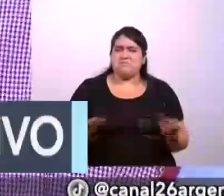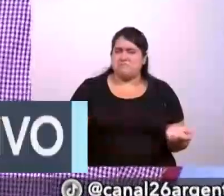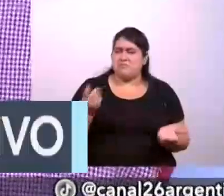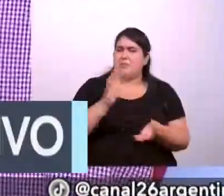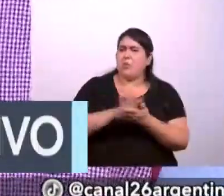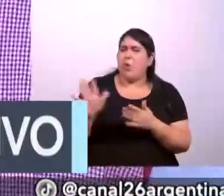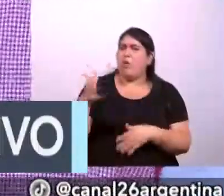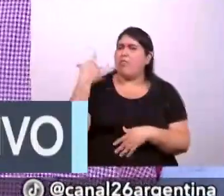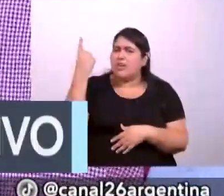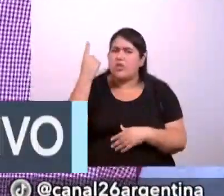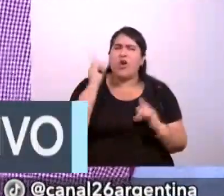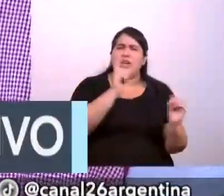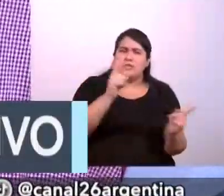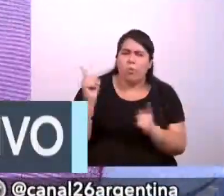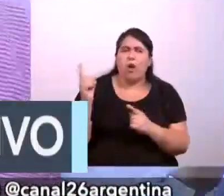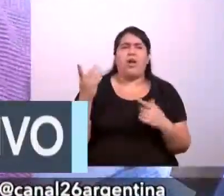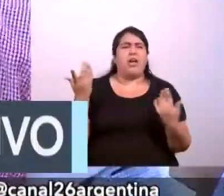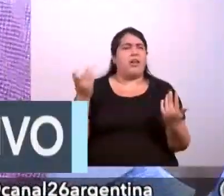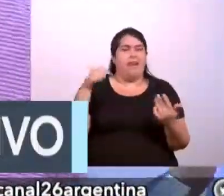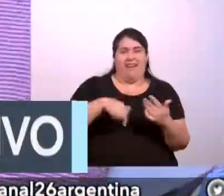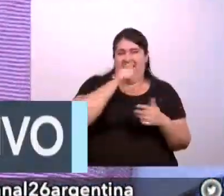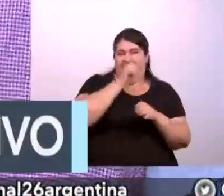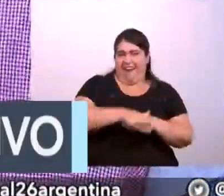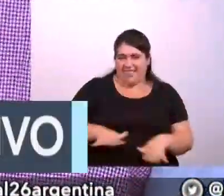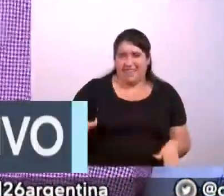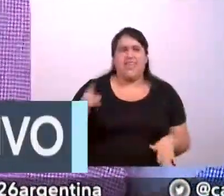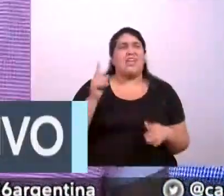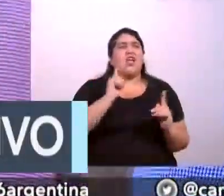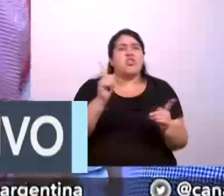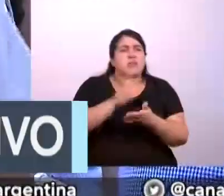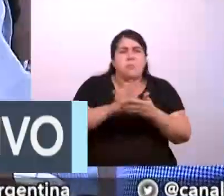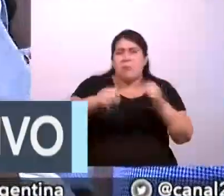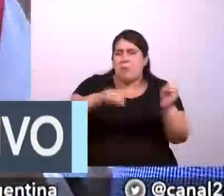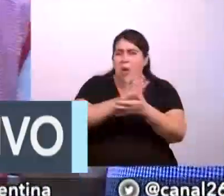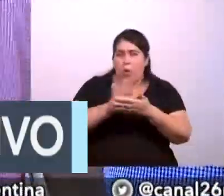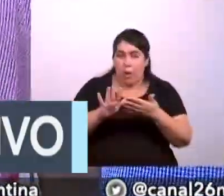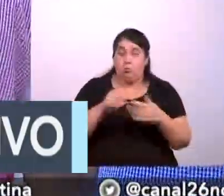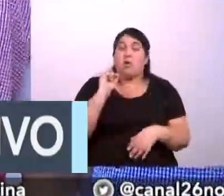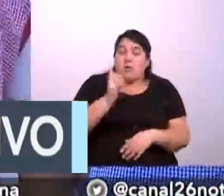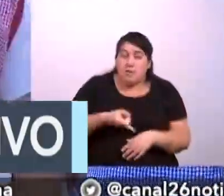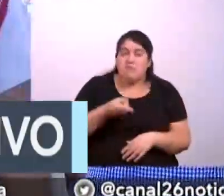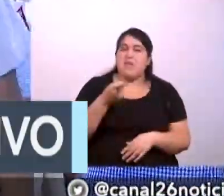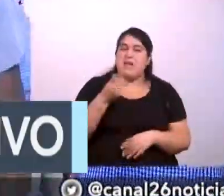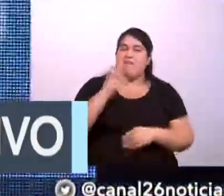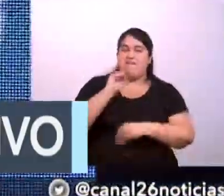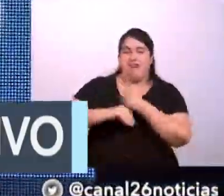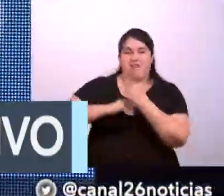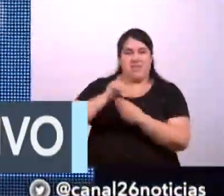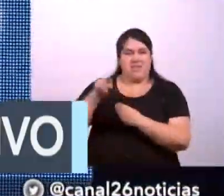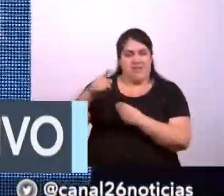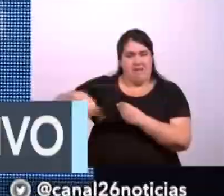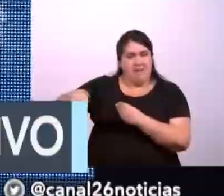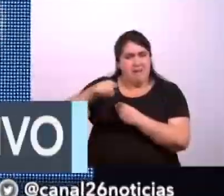nuevos directivos de esta nueva escuela, de este nuevo jardín, a los nuevos maestros y maestras, pero también a las familias